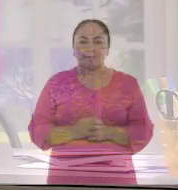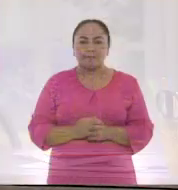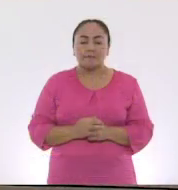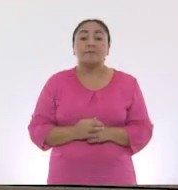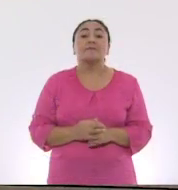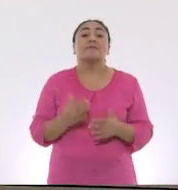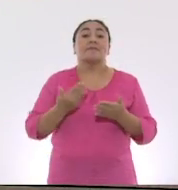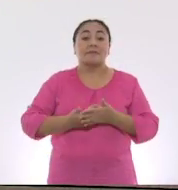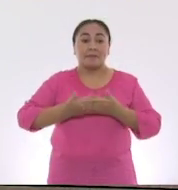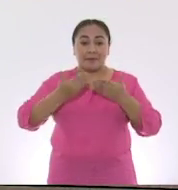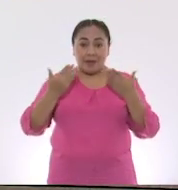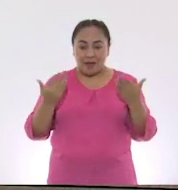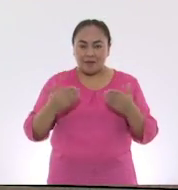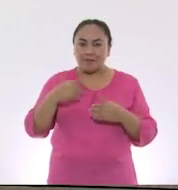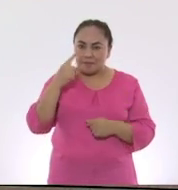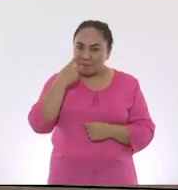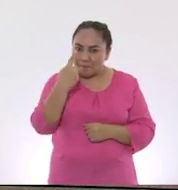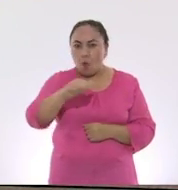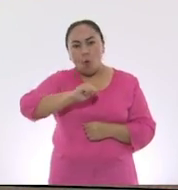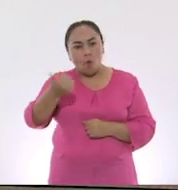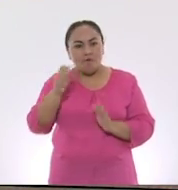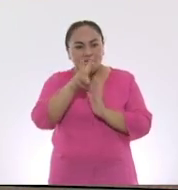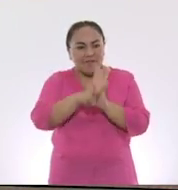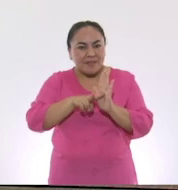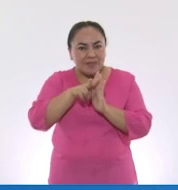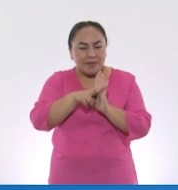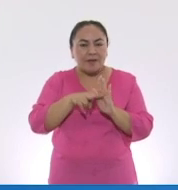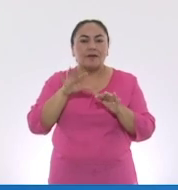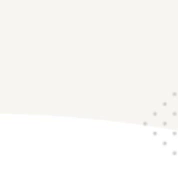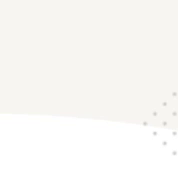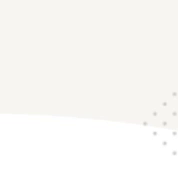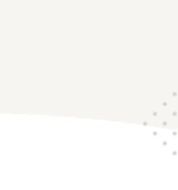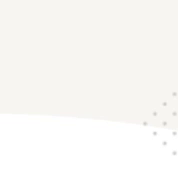Ahora, observa el siguiente video que habla sobre los tepehuanos.